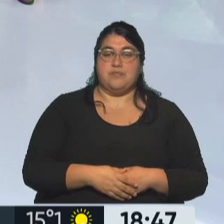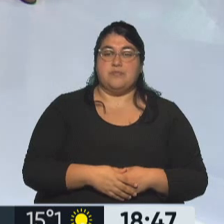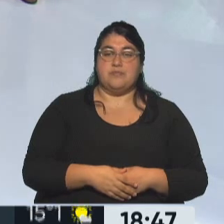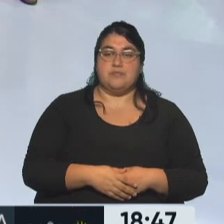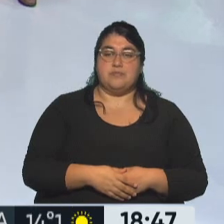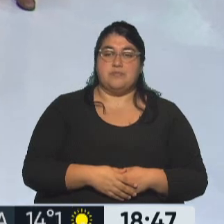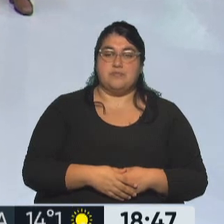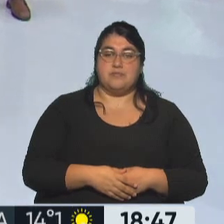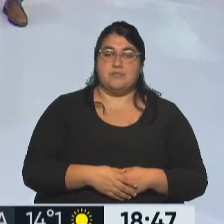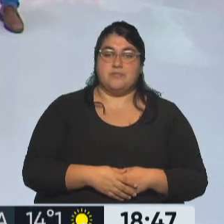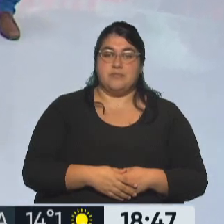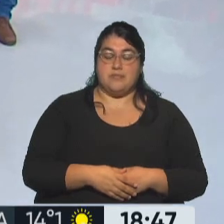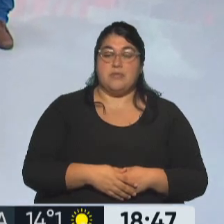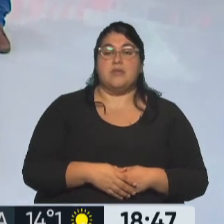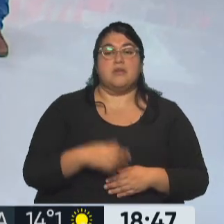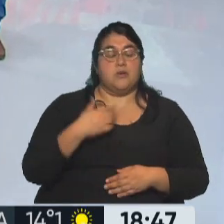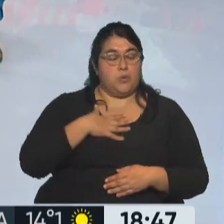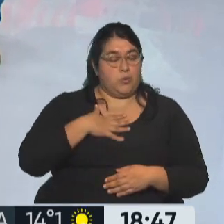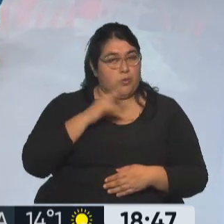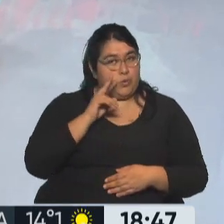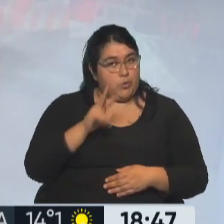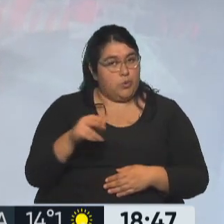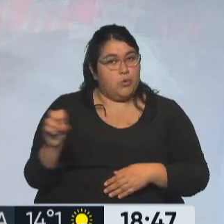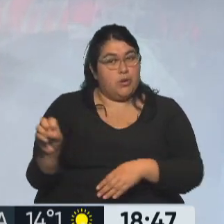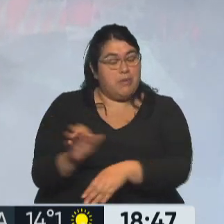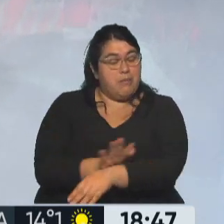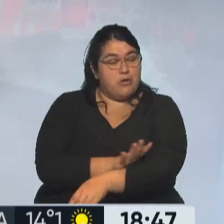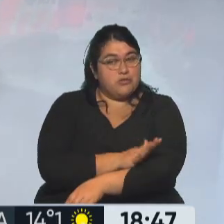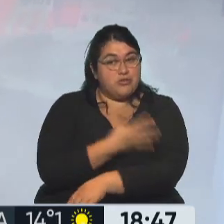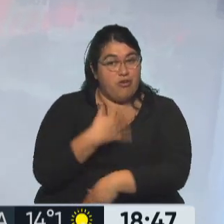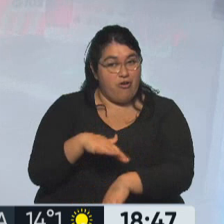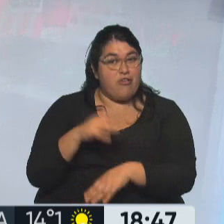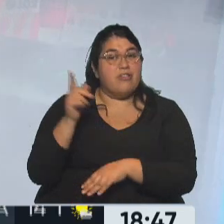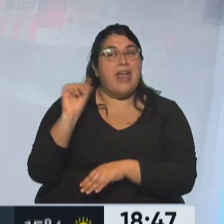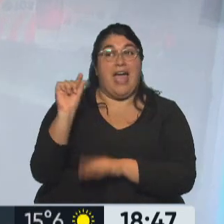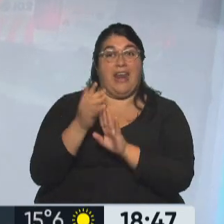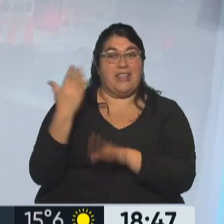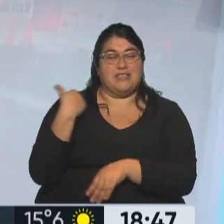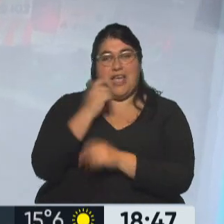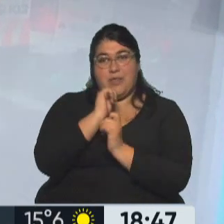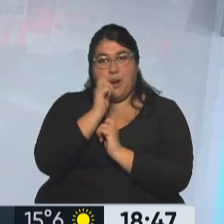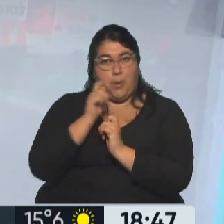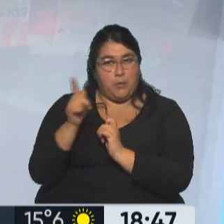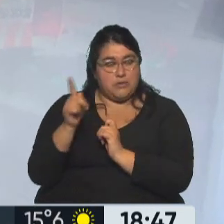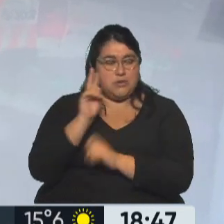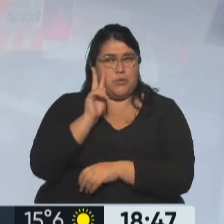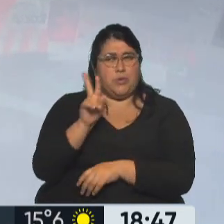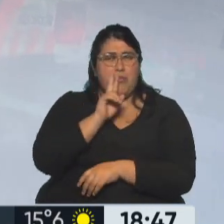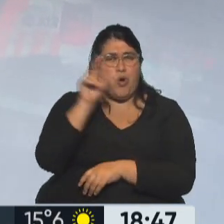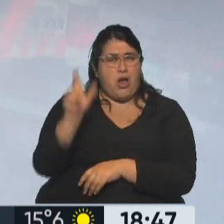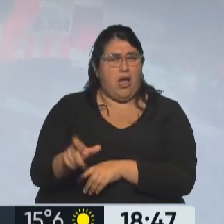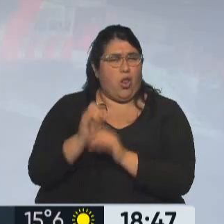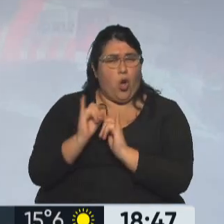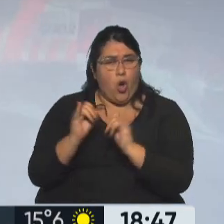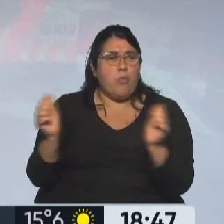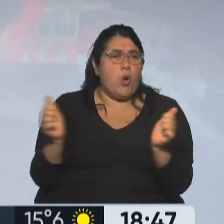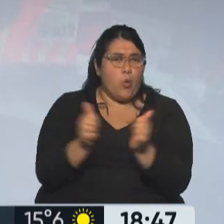Me emociona enormemente haber escuchado a quien recién escuchamos, a esta mujer tan joven, junto con